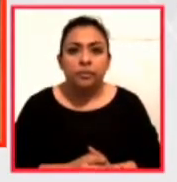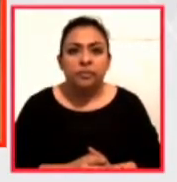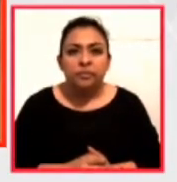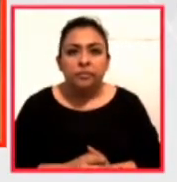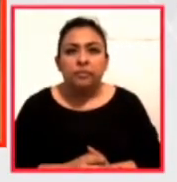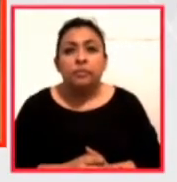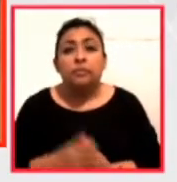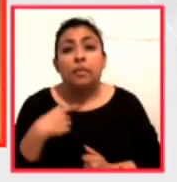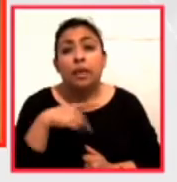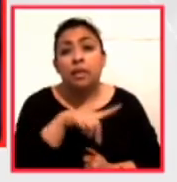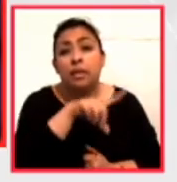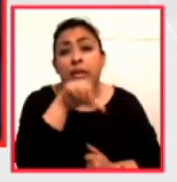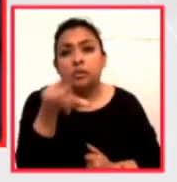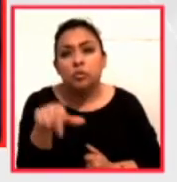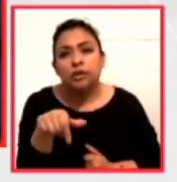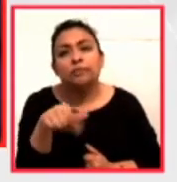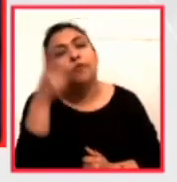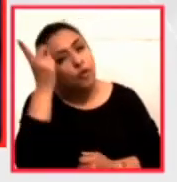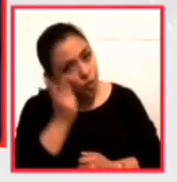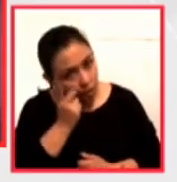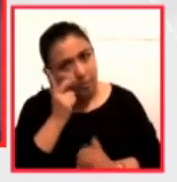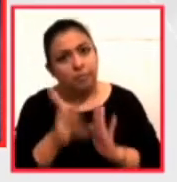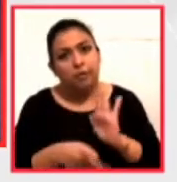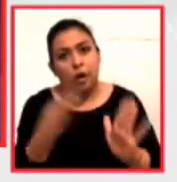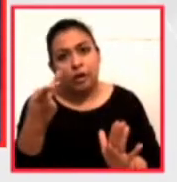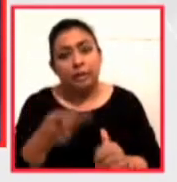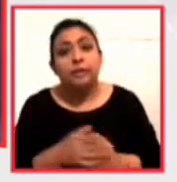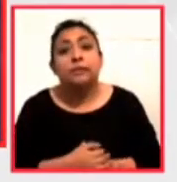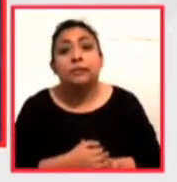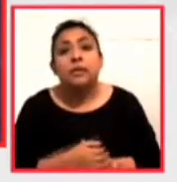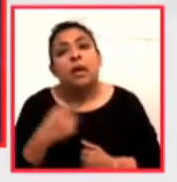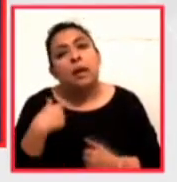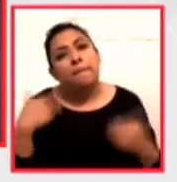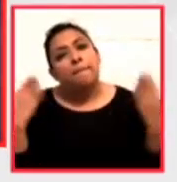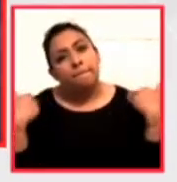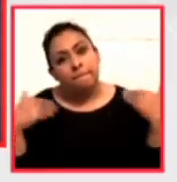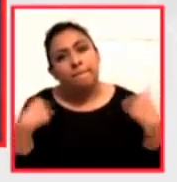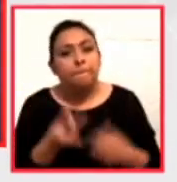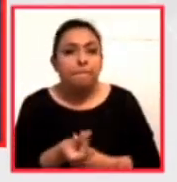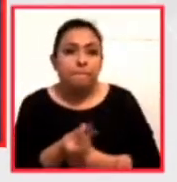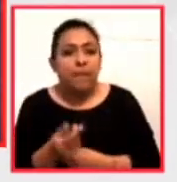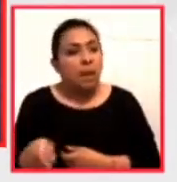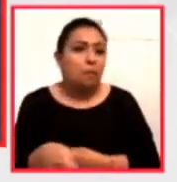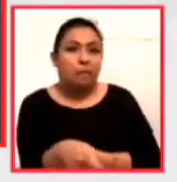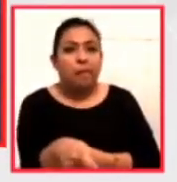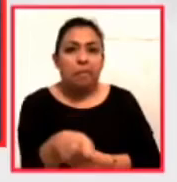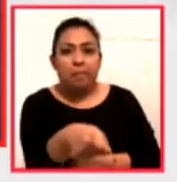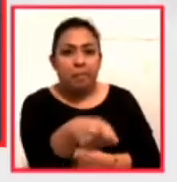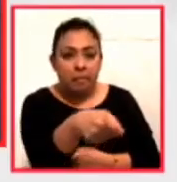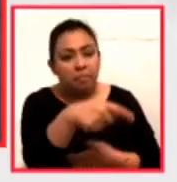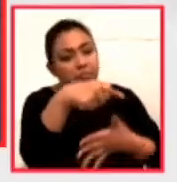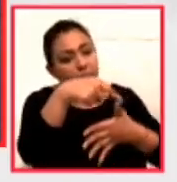Después he estado durmiendo y he estado paseando con el perro y